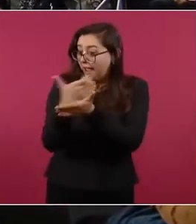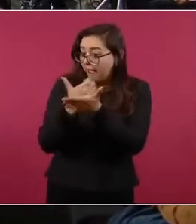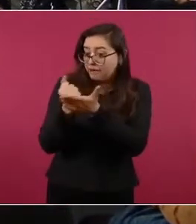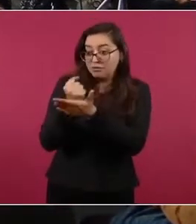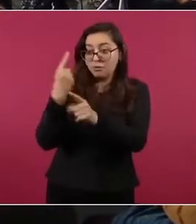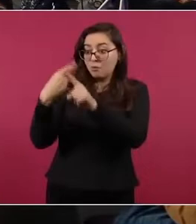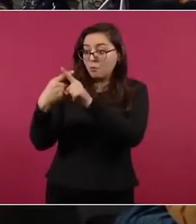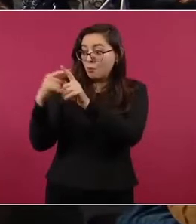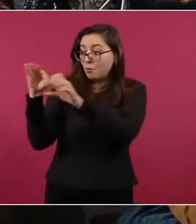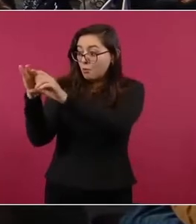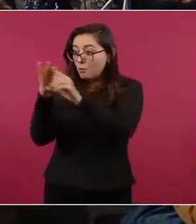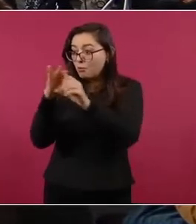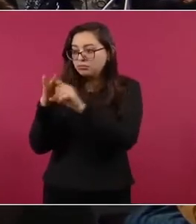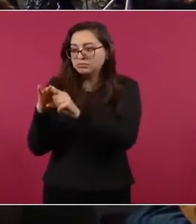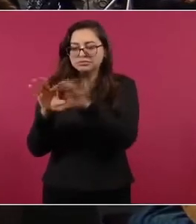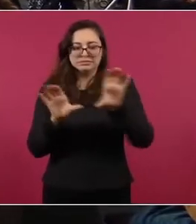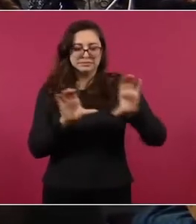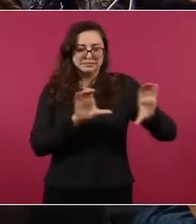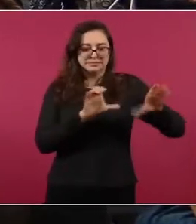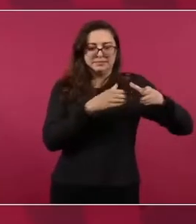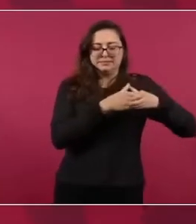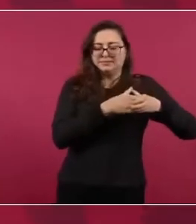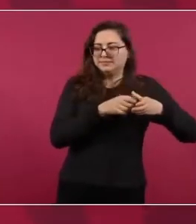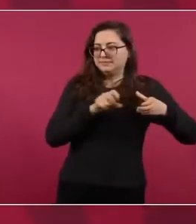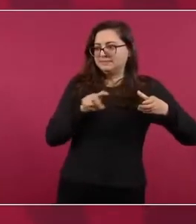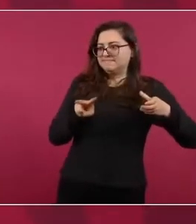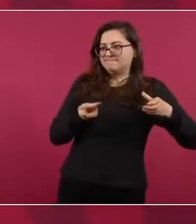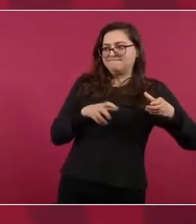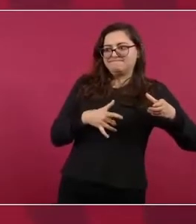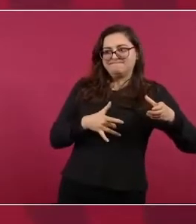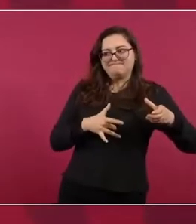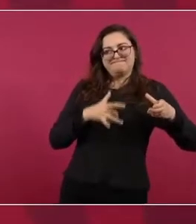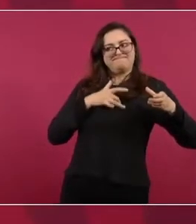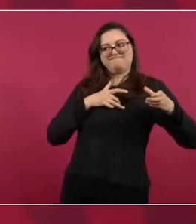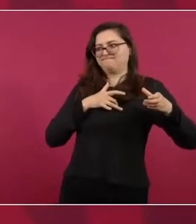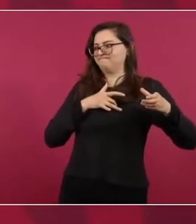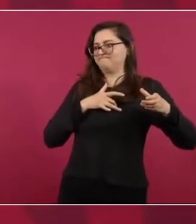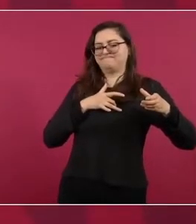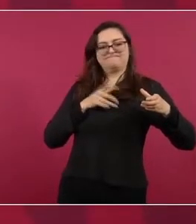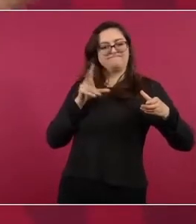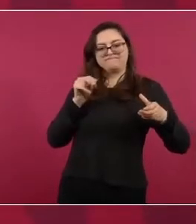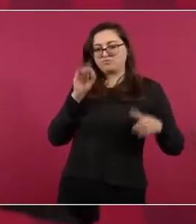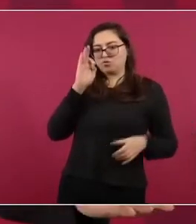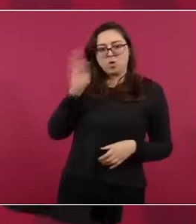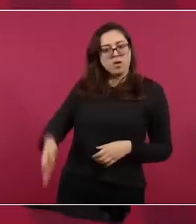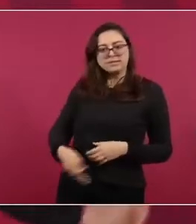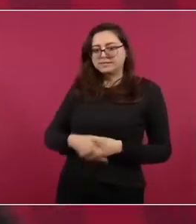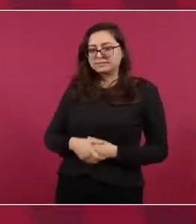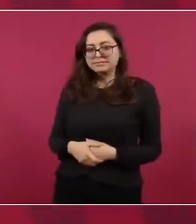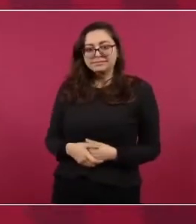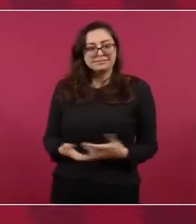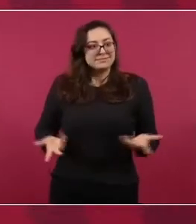política aceptar los resultados, pero él ganó.